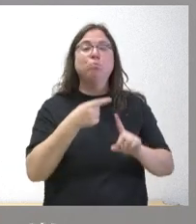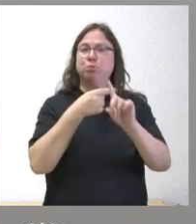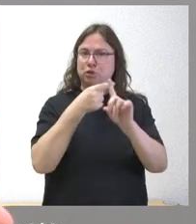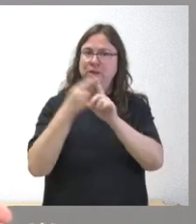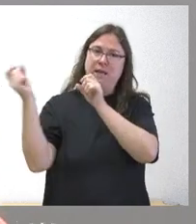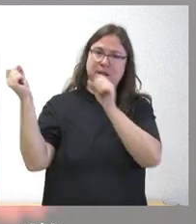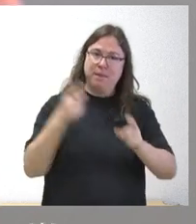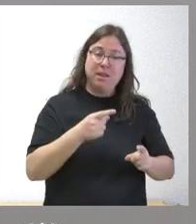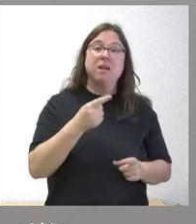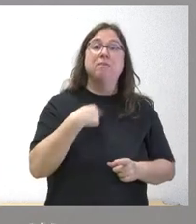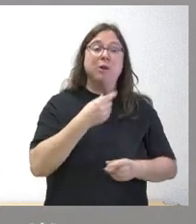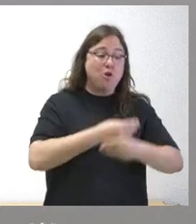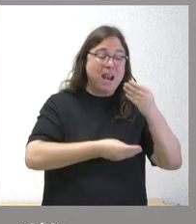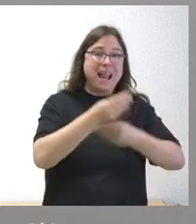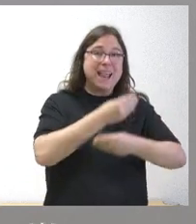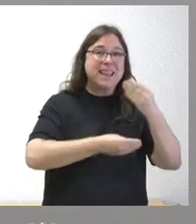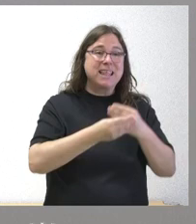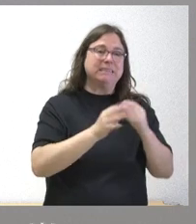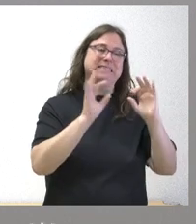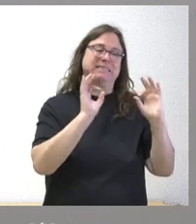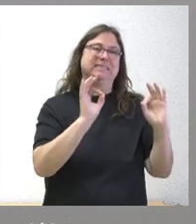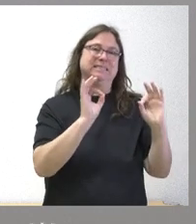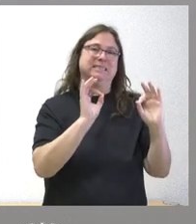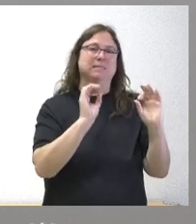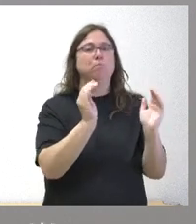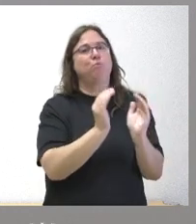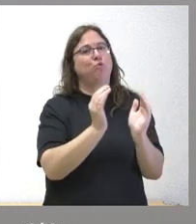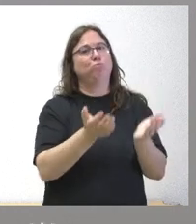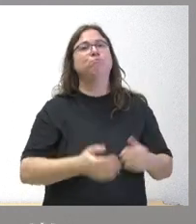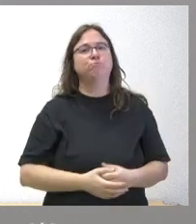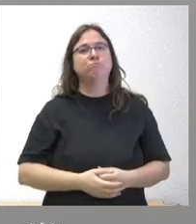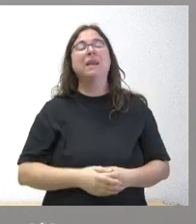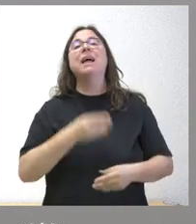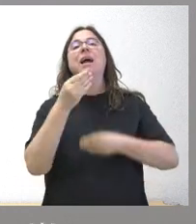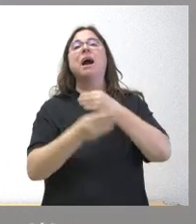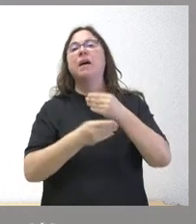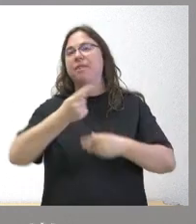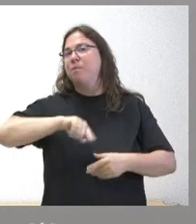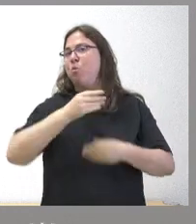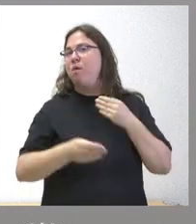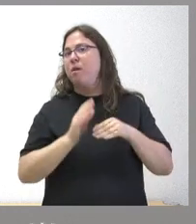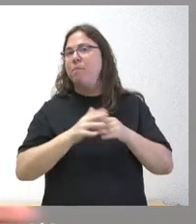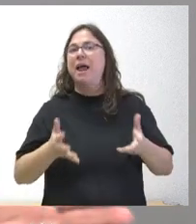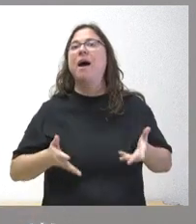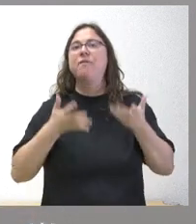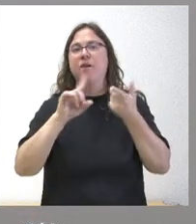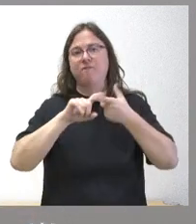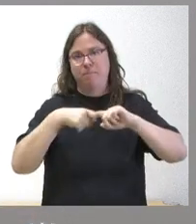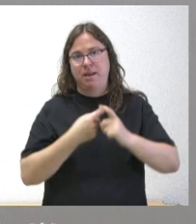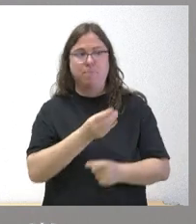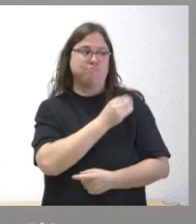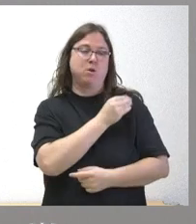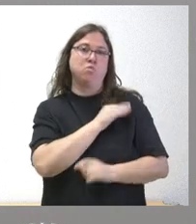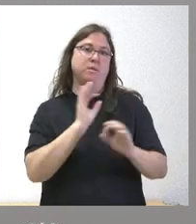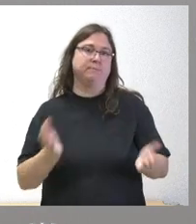nuestro número de nacimientos es especialmente reducido ¿qué estamos haciendo nosotros para ayudar a las familias? que es la pregunta que podremos